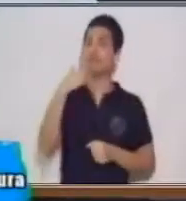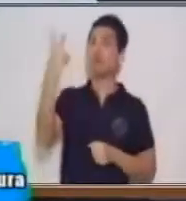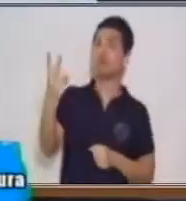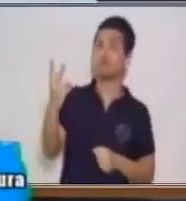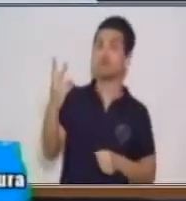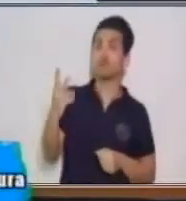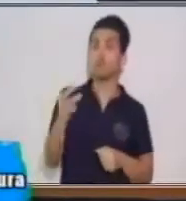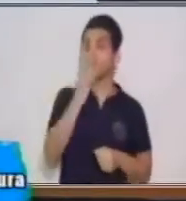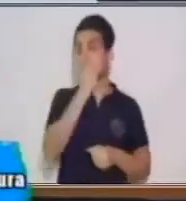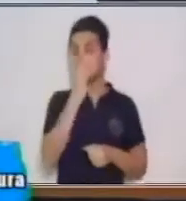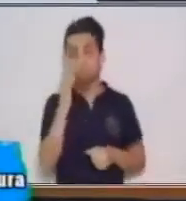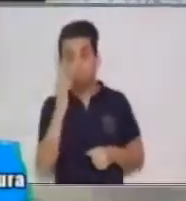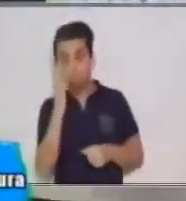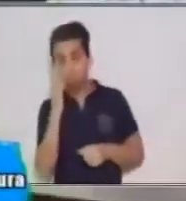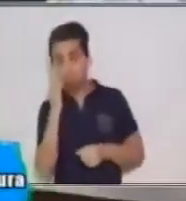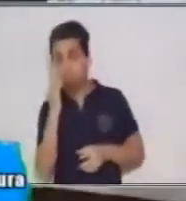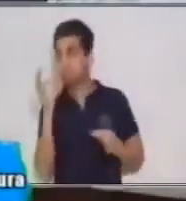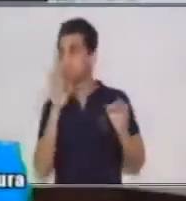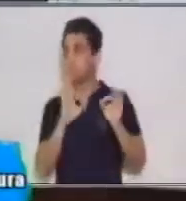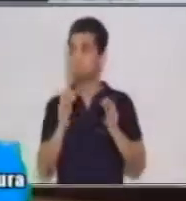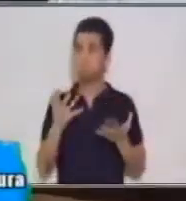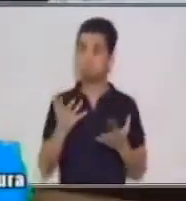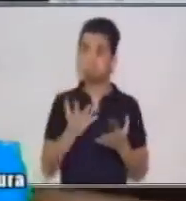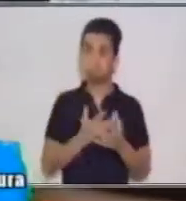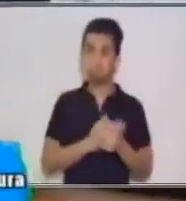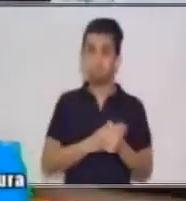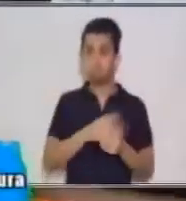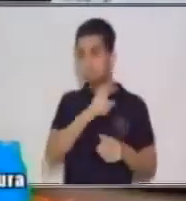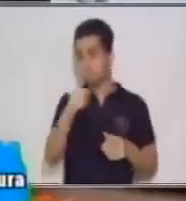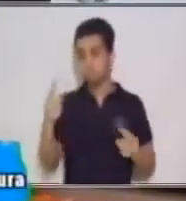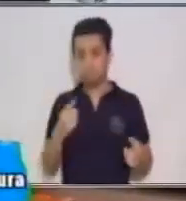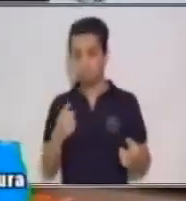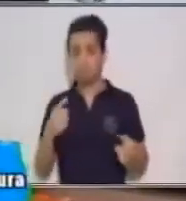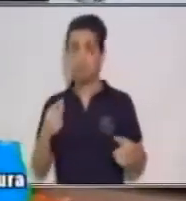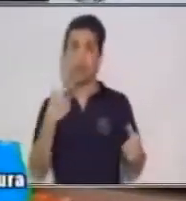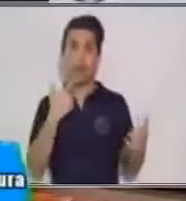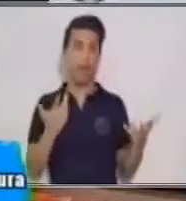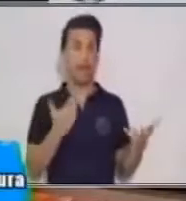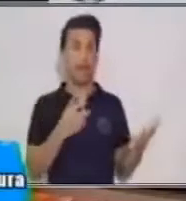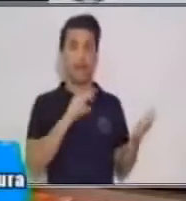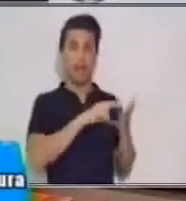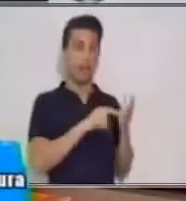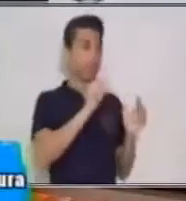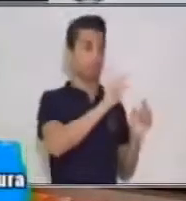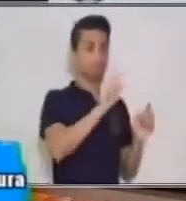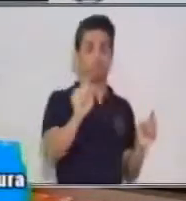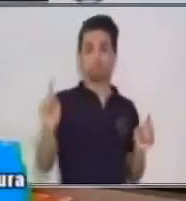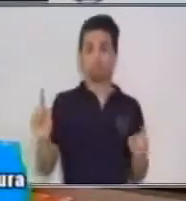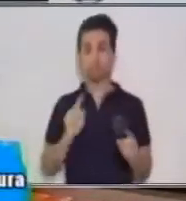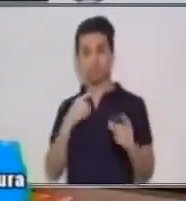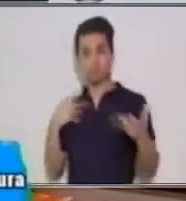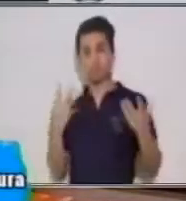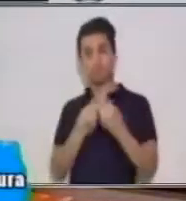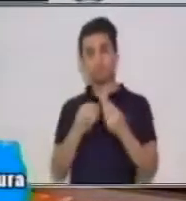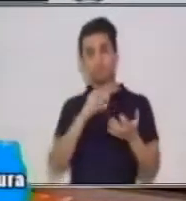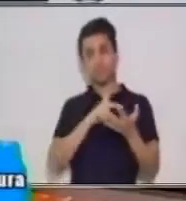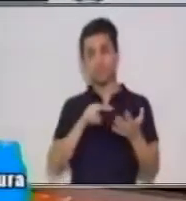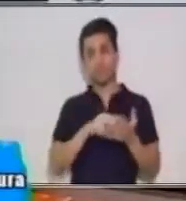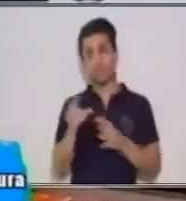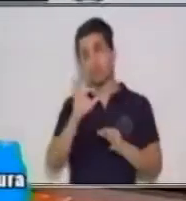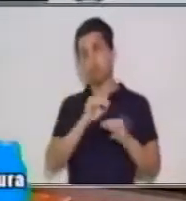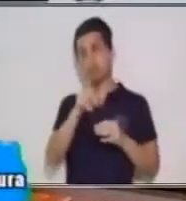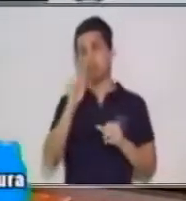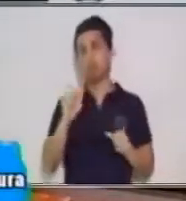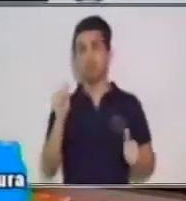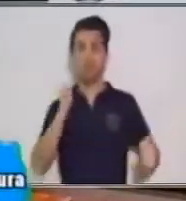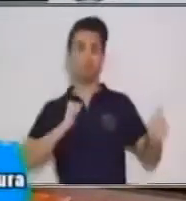silenciosa, puede ser coral, con todos los que estén ahí leen un texto al unísono, o puede ser